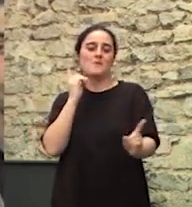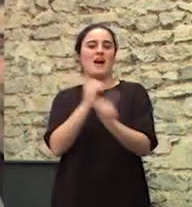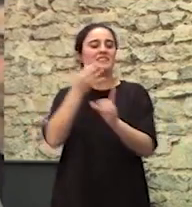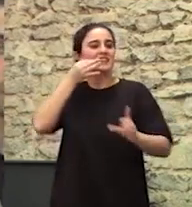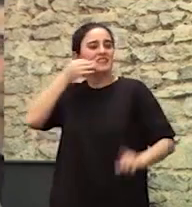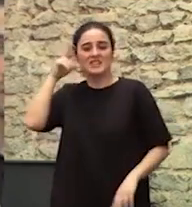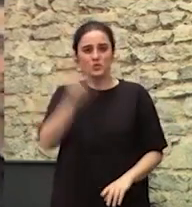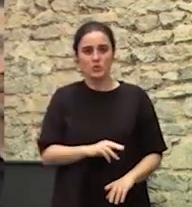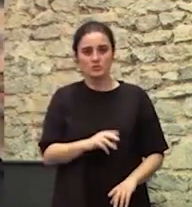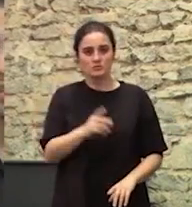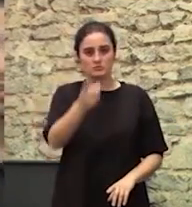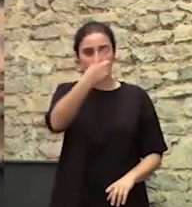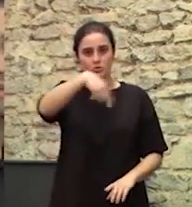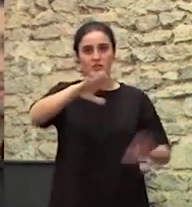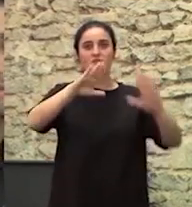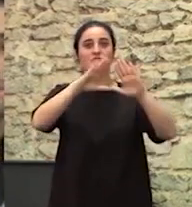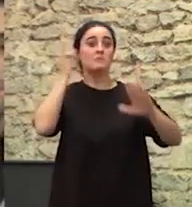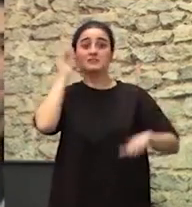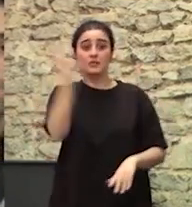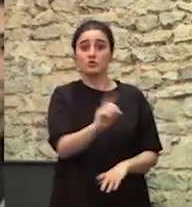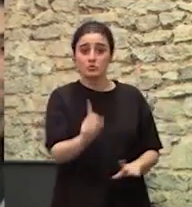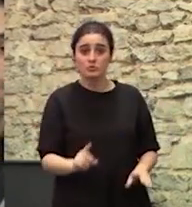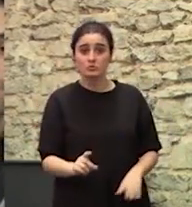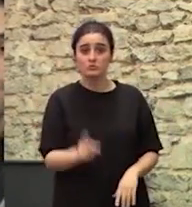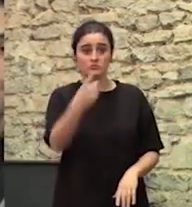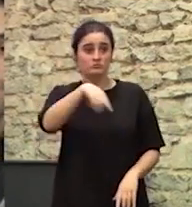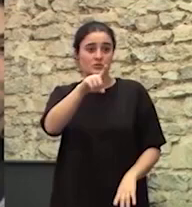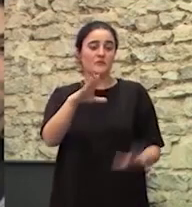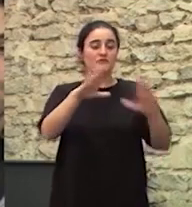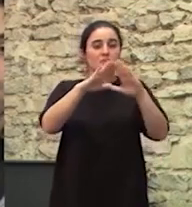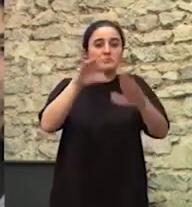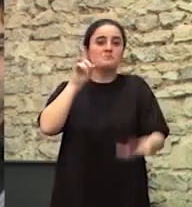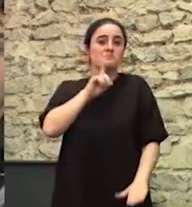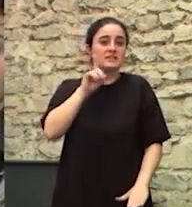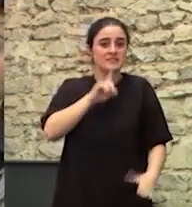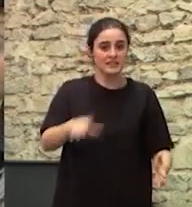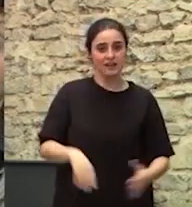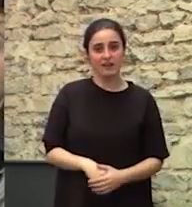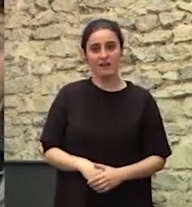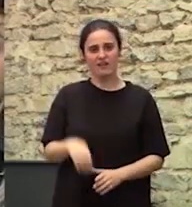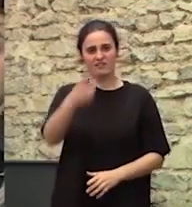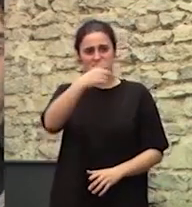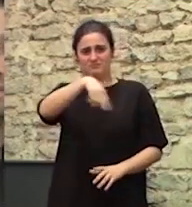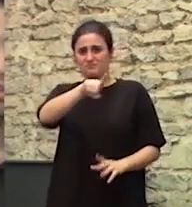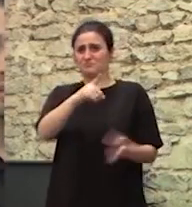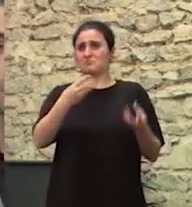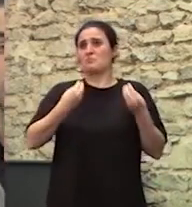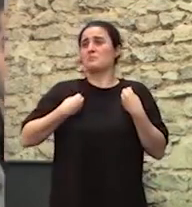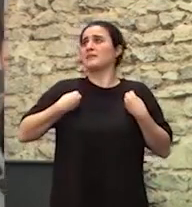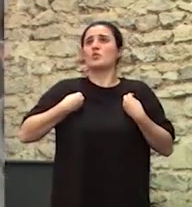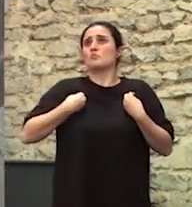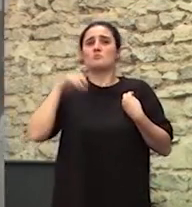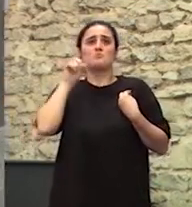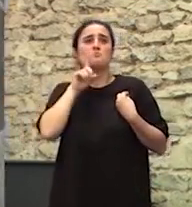No sois ninguna feminista Sois una mentira de feministas Vivís en una falacia